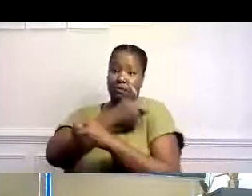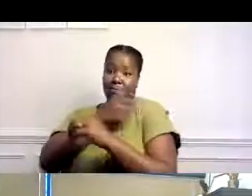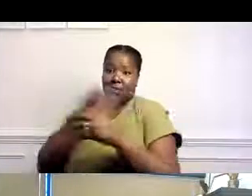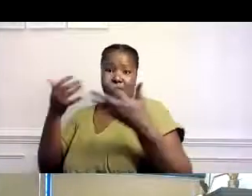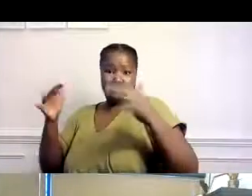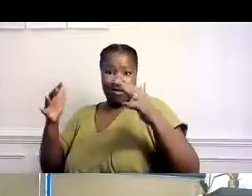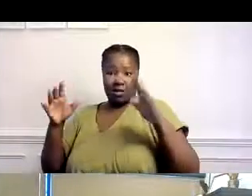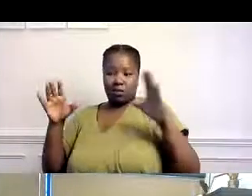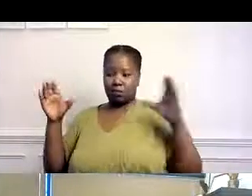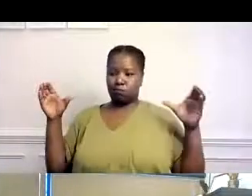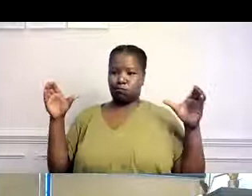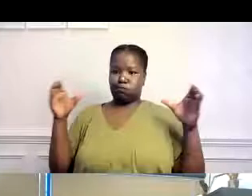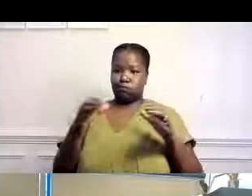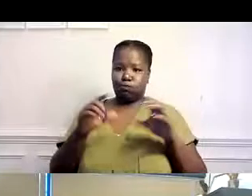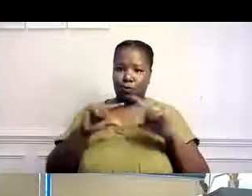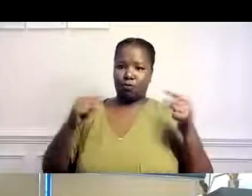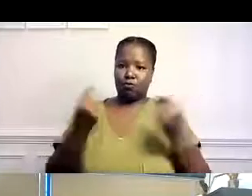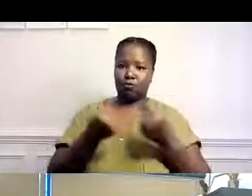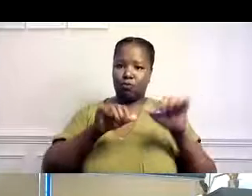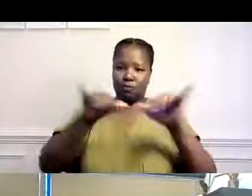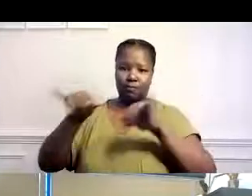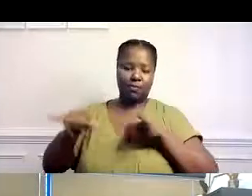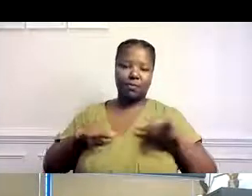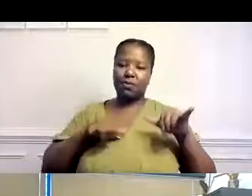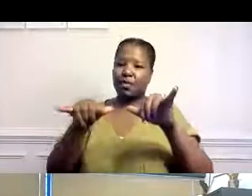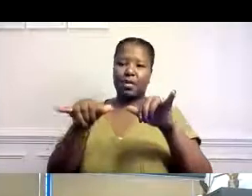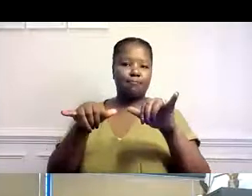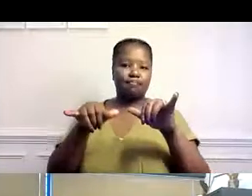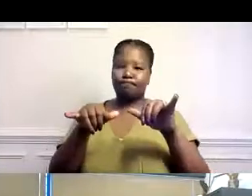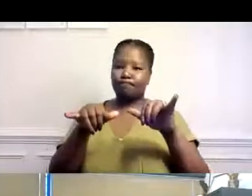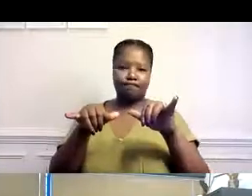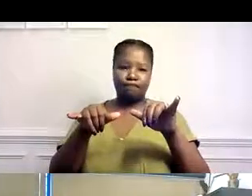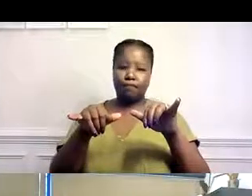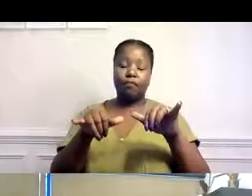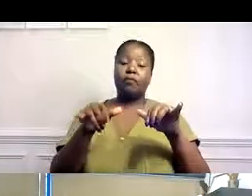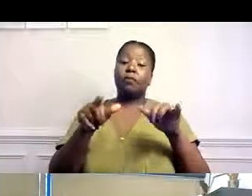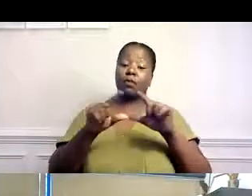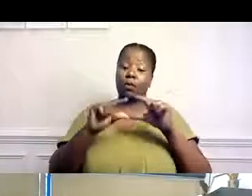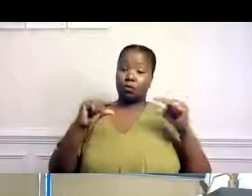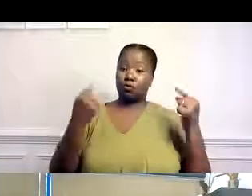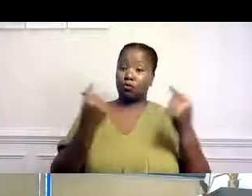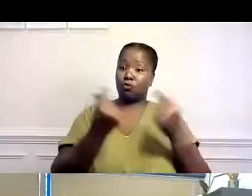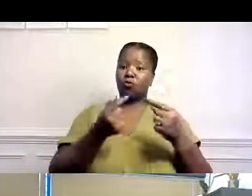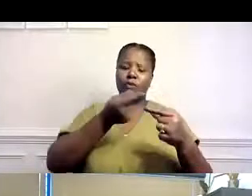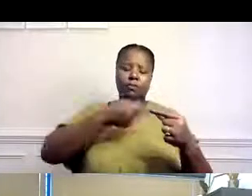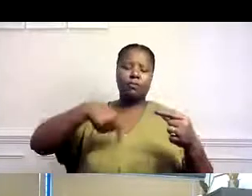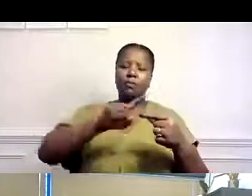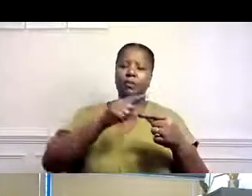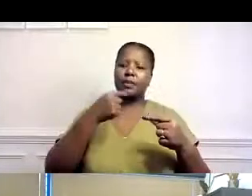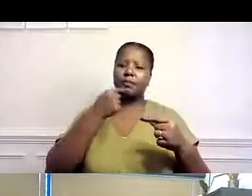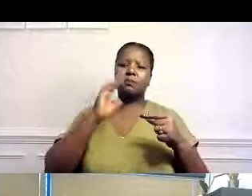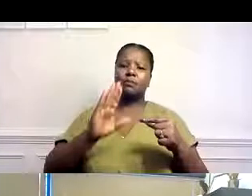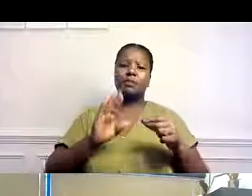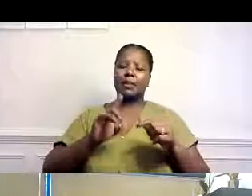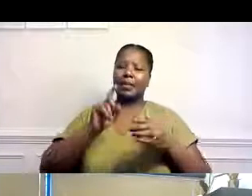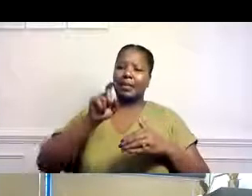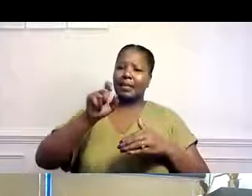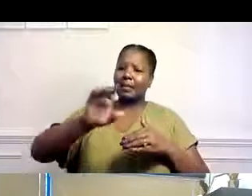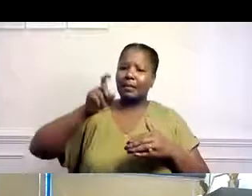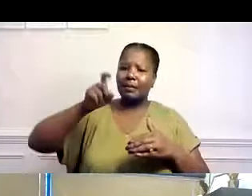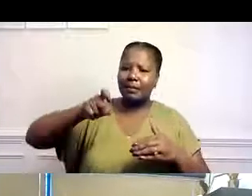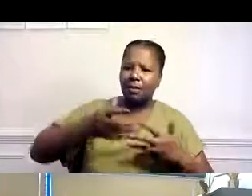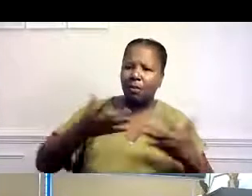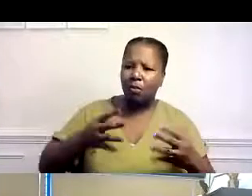a las personas que no tienen la vacuna. Bueno, lo que es importante es que cuando haga un grupo, tiene que estar basado en los comportamientos,